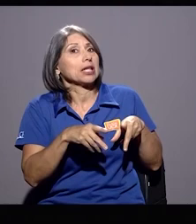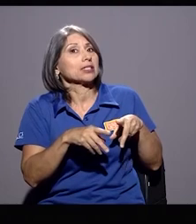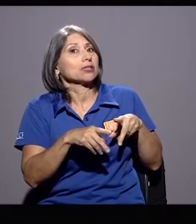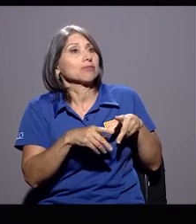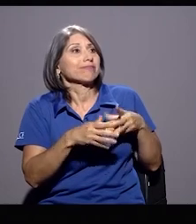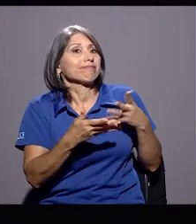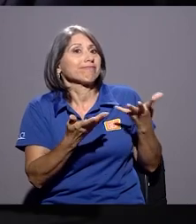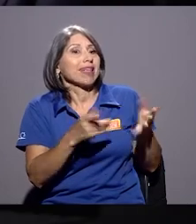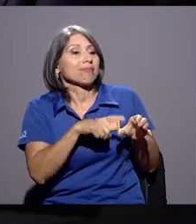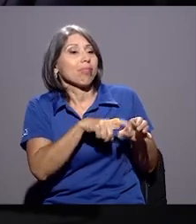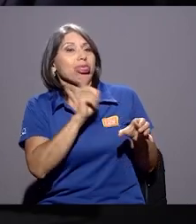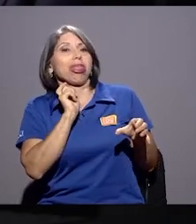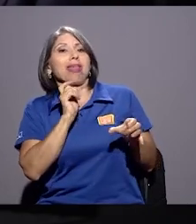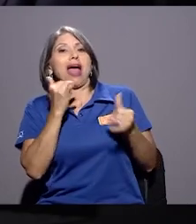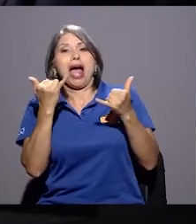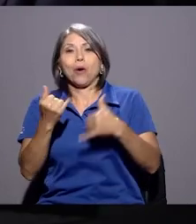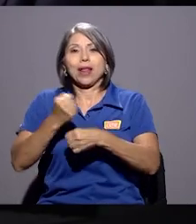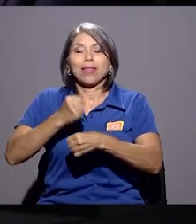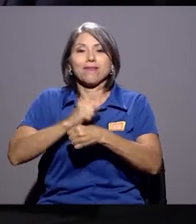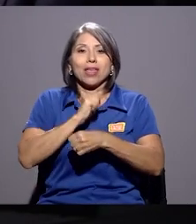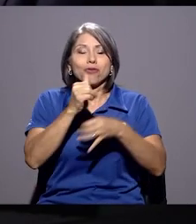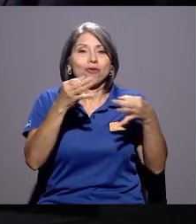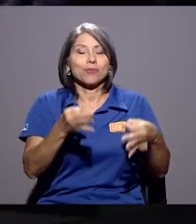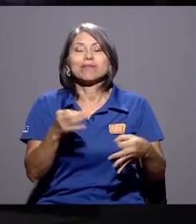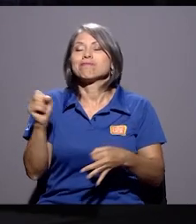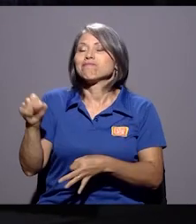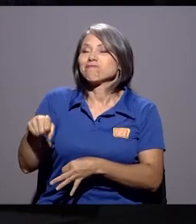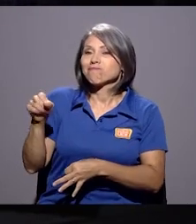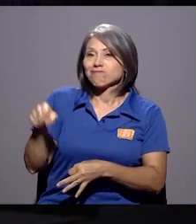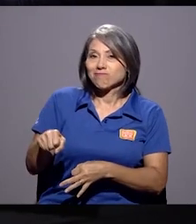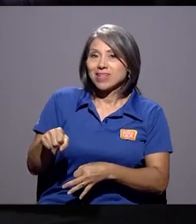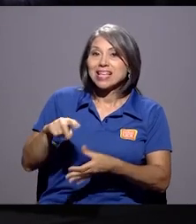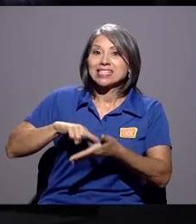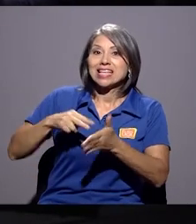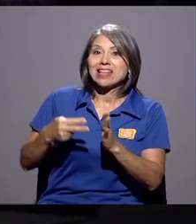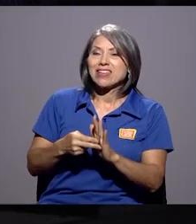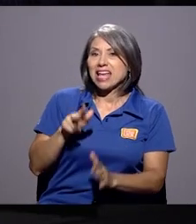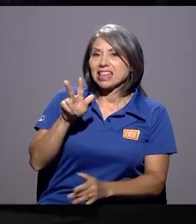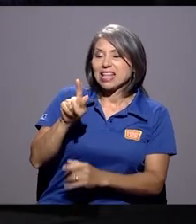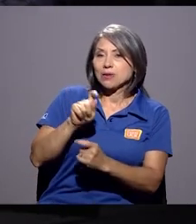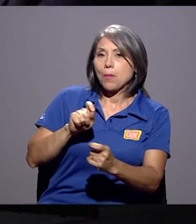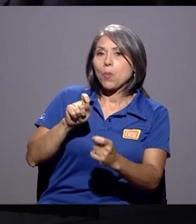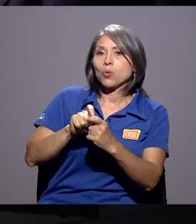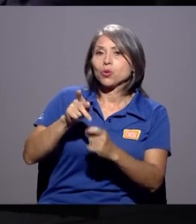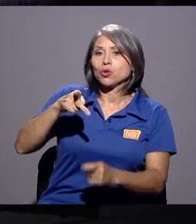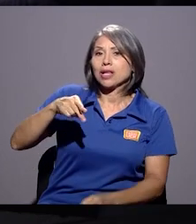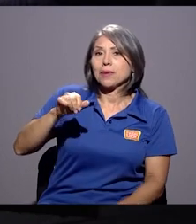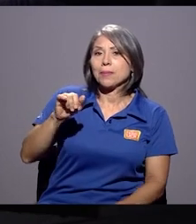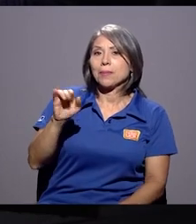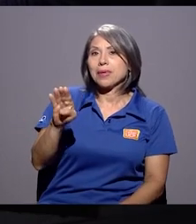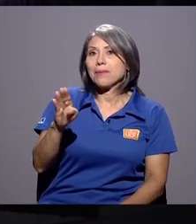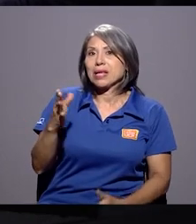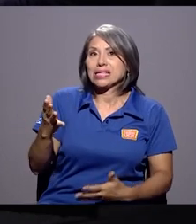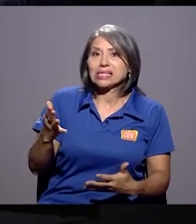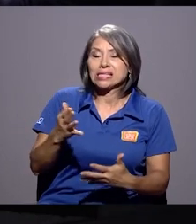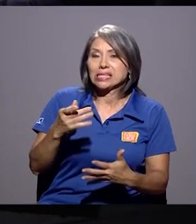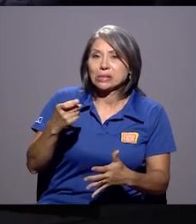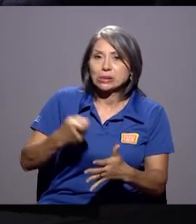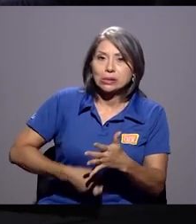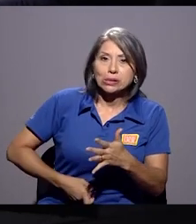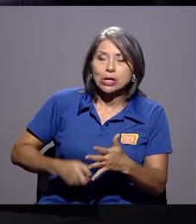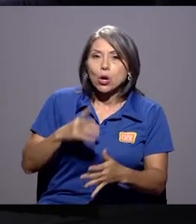en la informalidad. Y eso, eso, eso lleva ahí dos, tres puntos del PIB. La otra Costa Rica. La Costa Rica pobre,